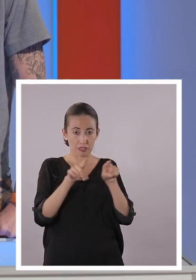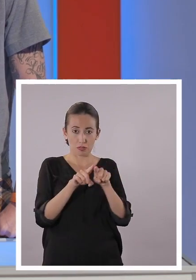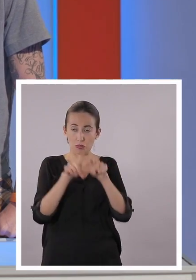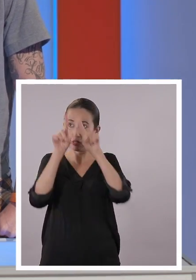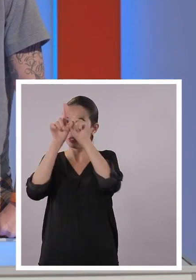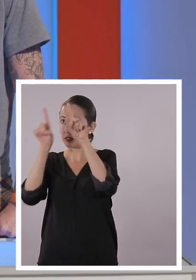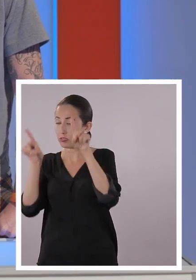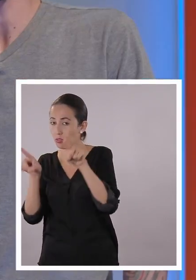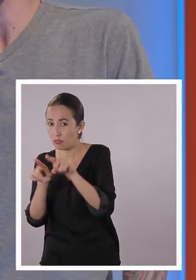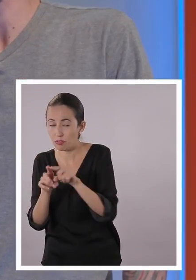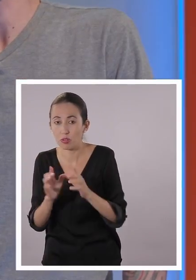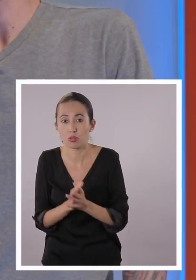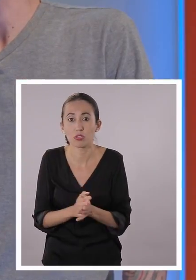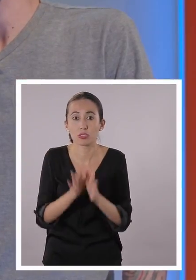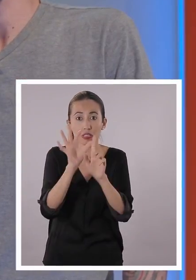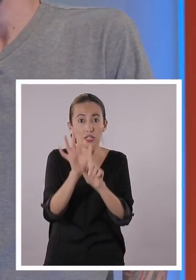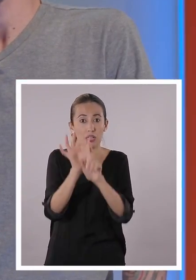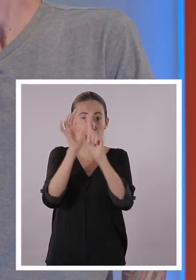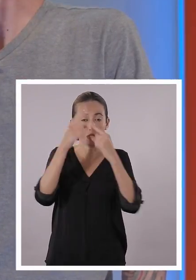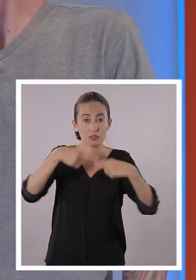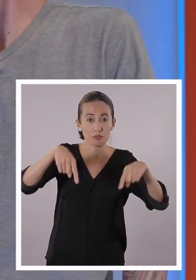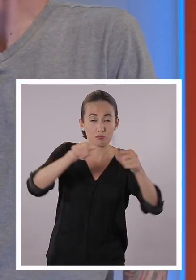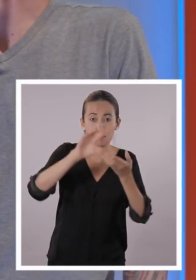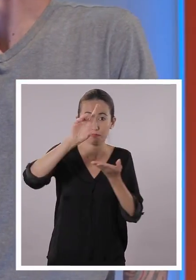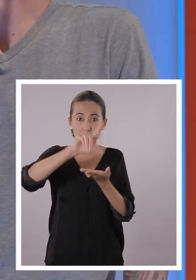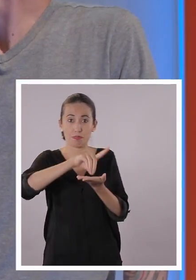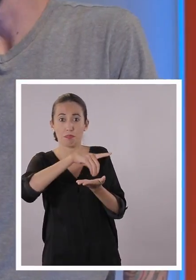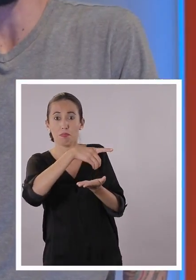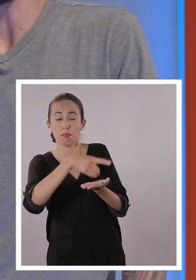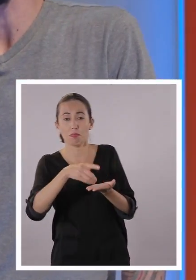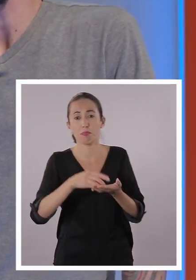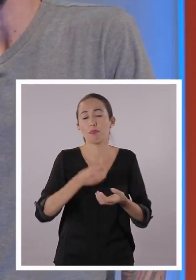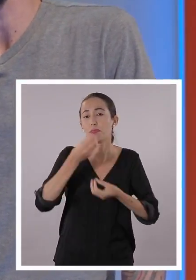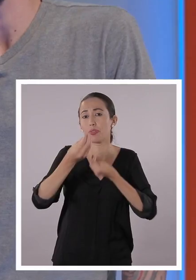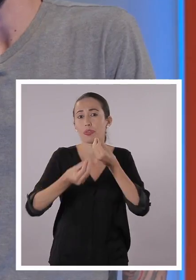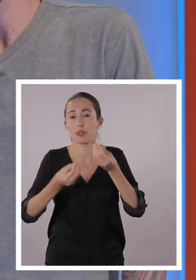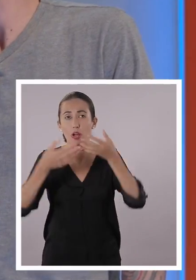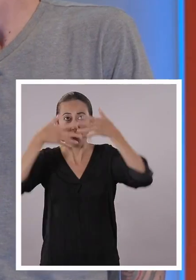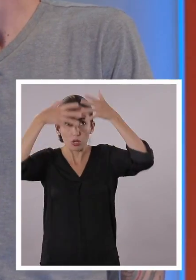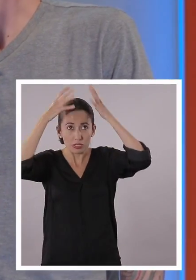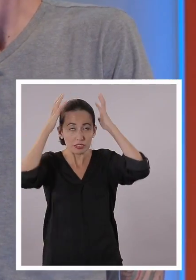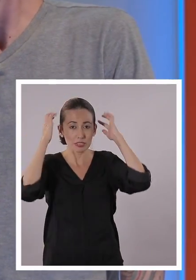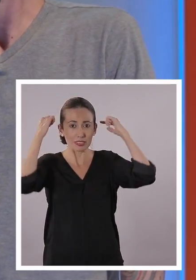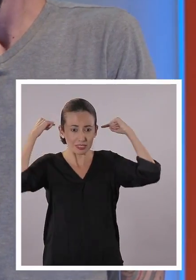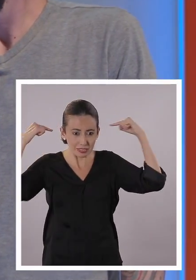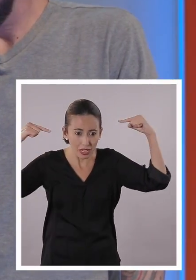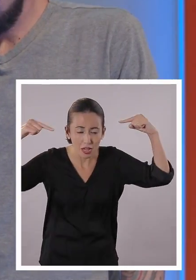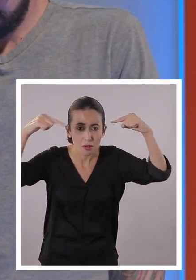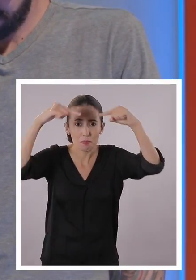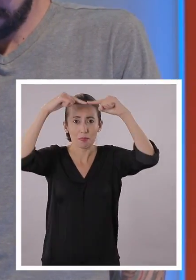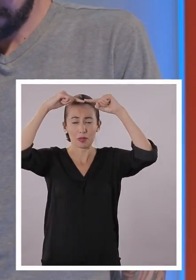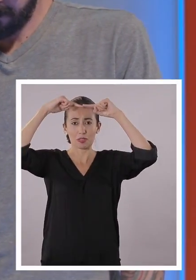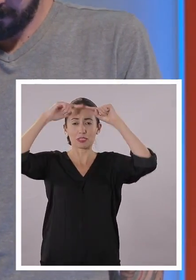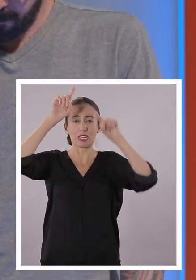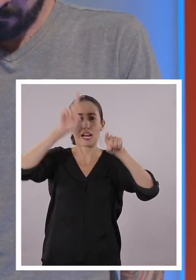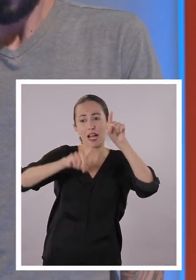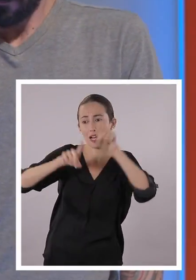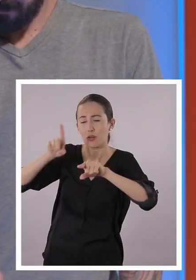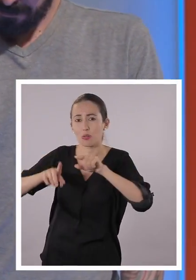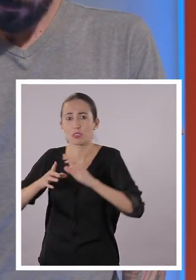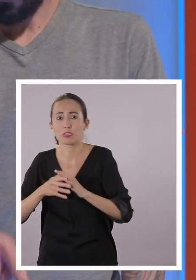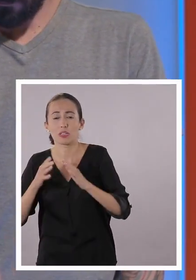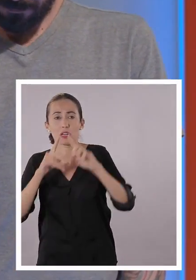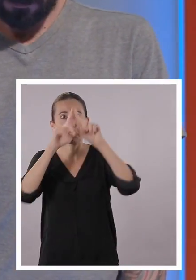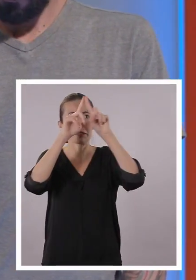figuras geométricas. Especialmente en el tema de los danzantes, ¿no es cierto? Hay que ver que sus penachos o sombreros están formados ya de por sí